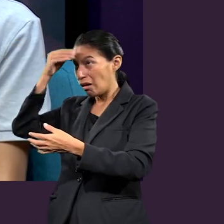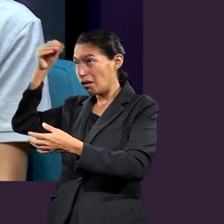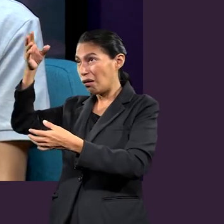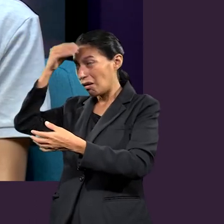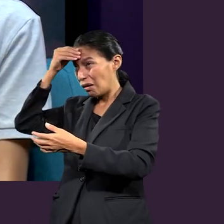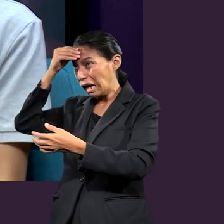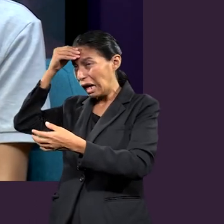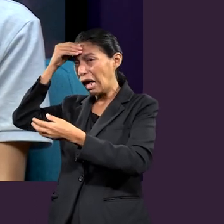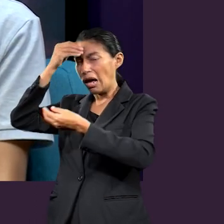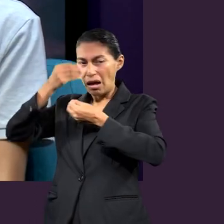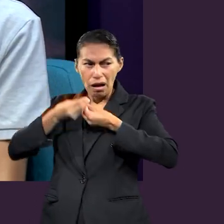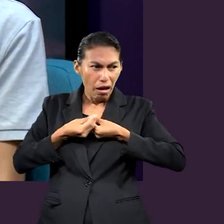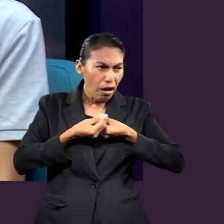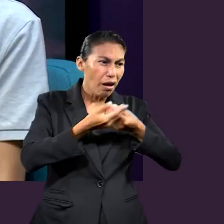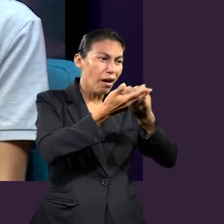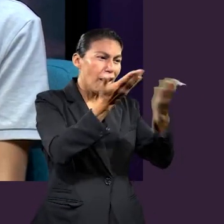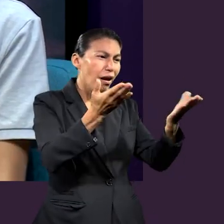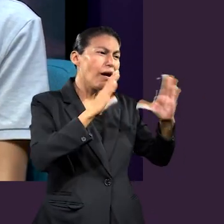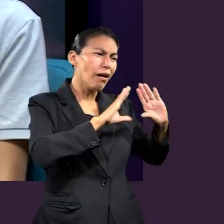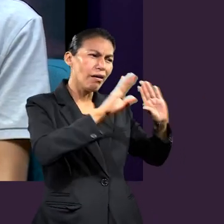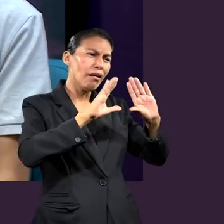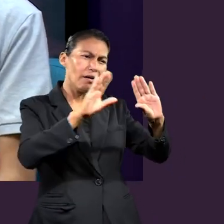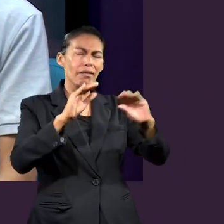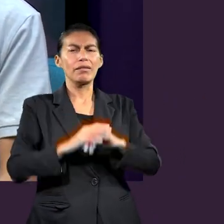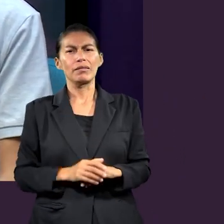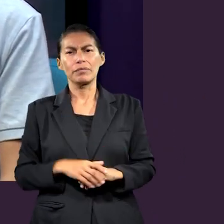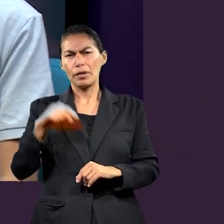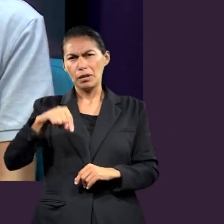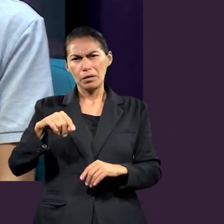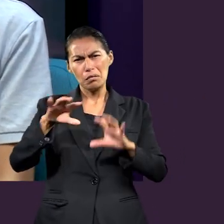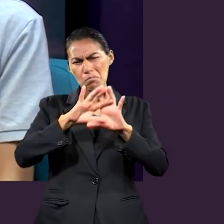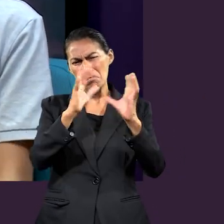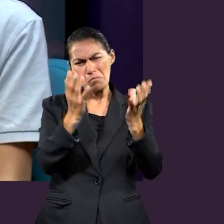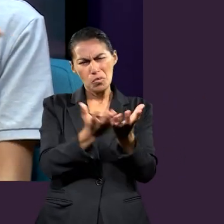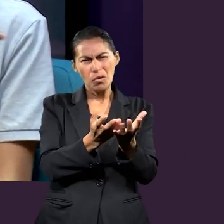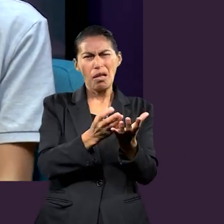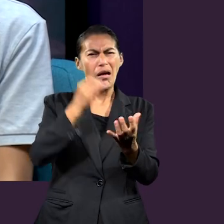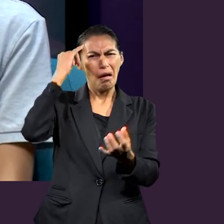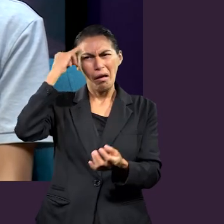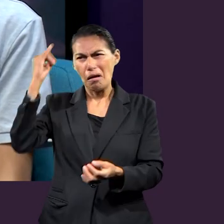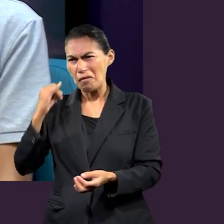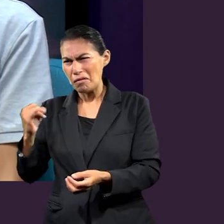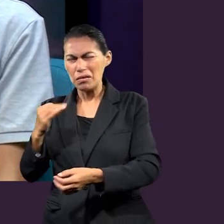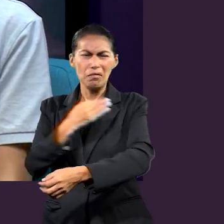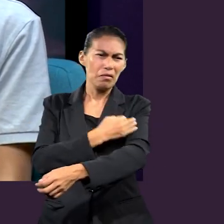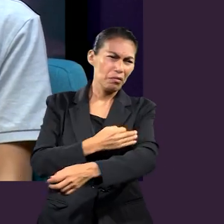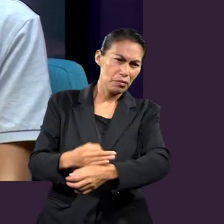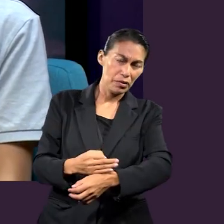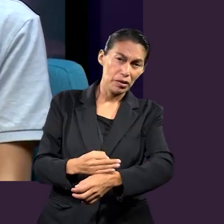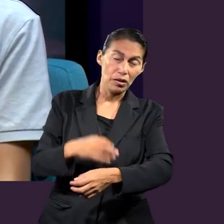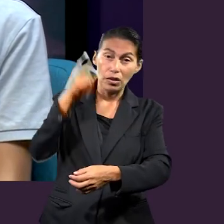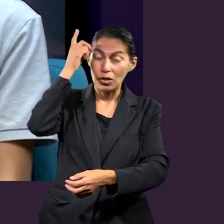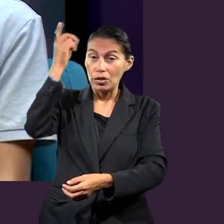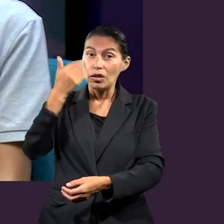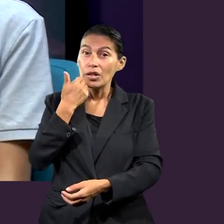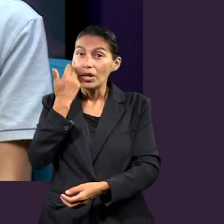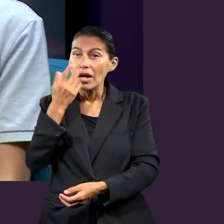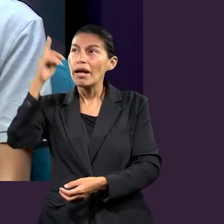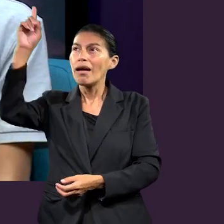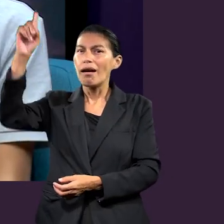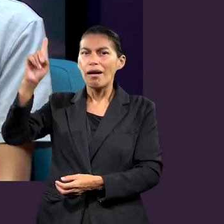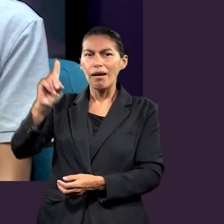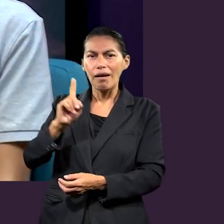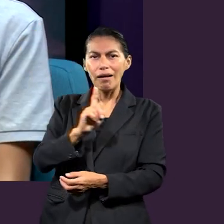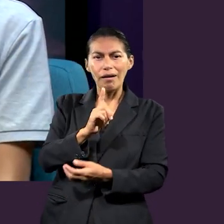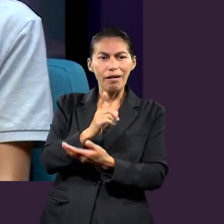podemos representarlos a todos, ya que, pues, bueno, vivimos en una sociedad donde cada quien, pues, tiene jefes, tiene familia, y en medio de